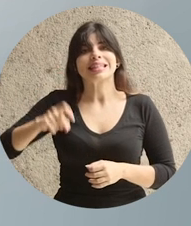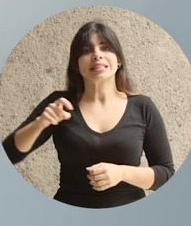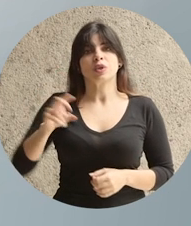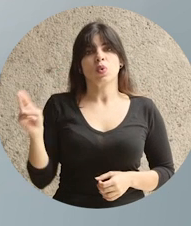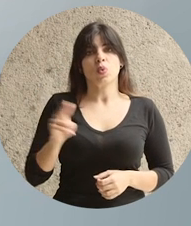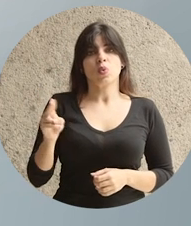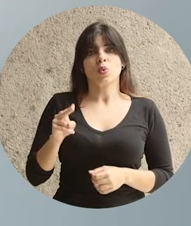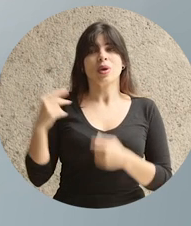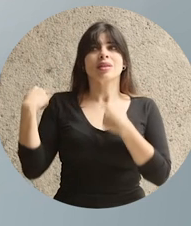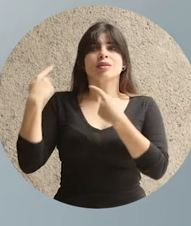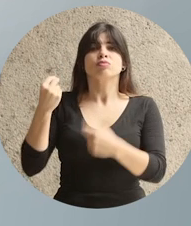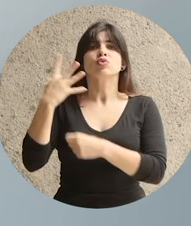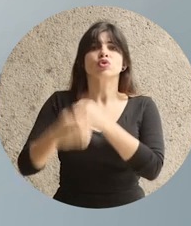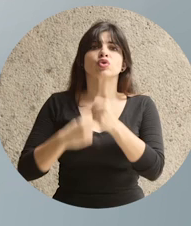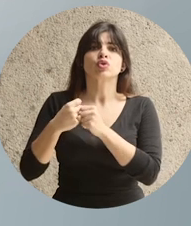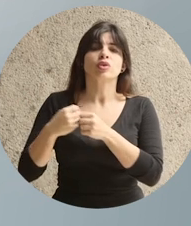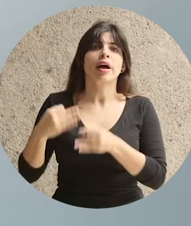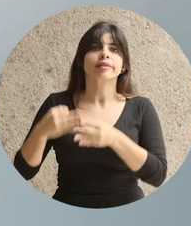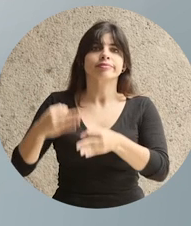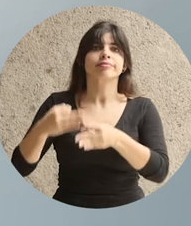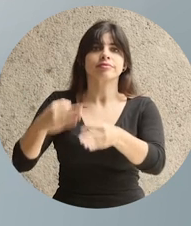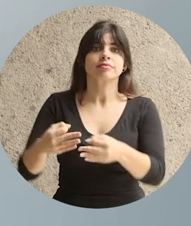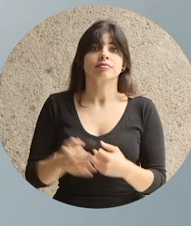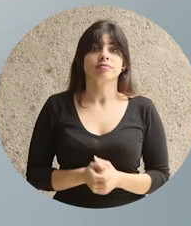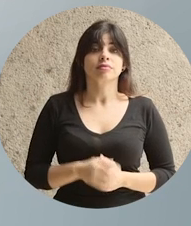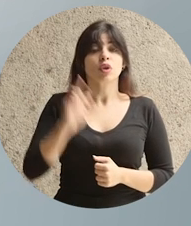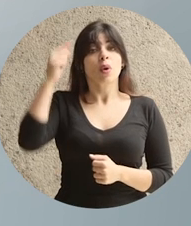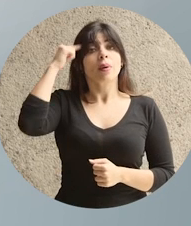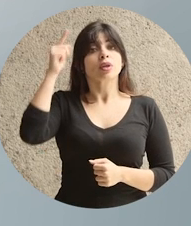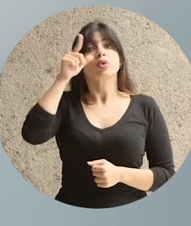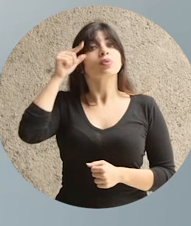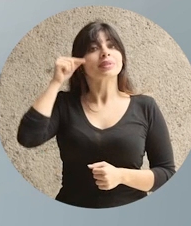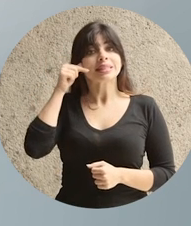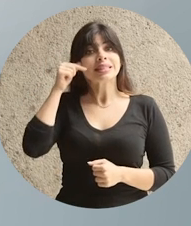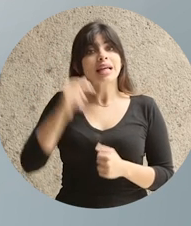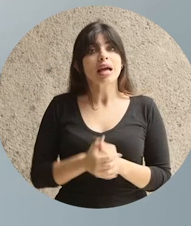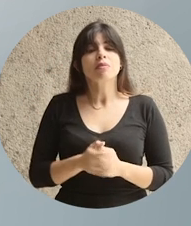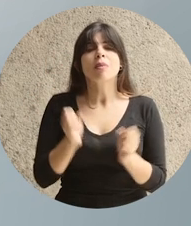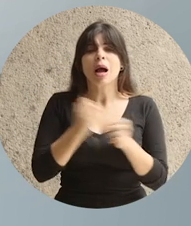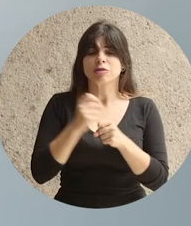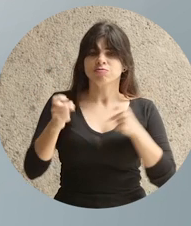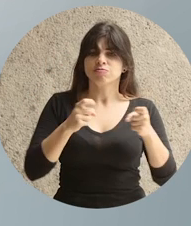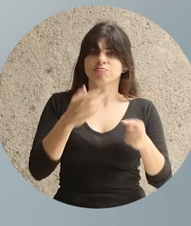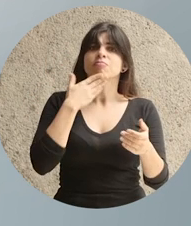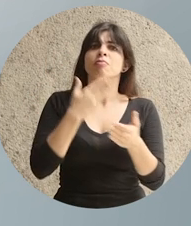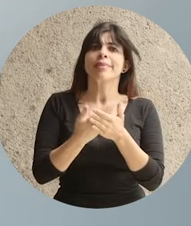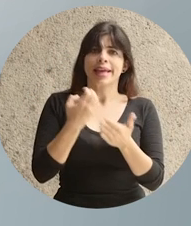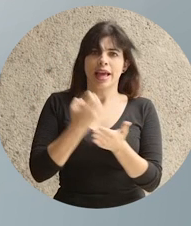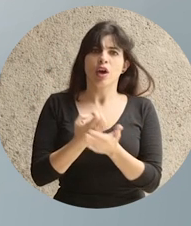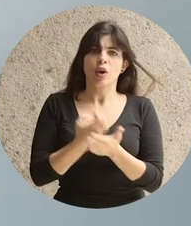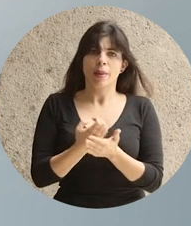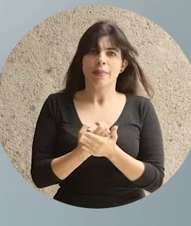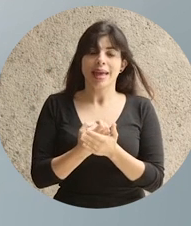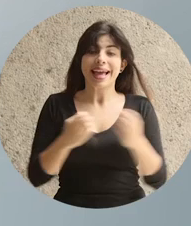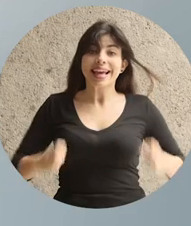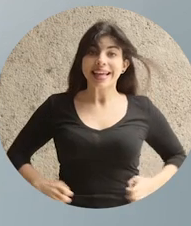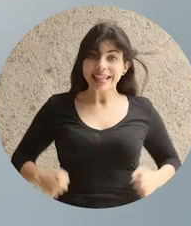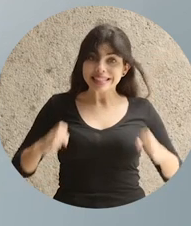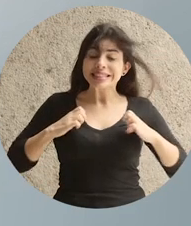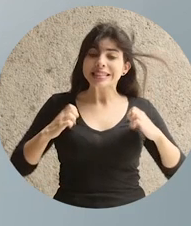necesidades urgentes que han esperado décadas. La Administración Solí Rivera ha hecho un buen manejo de la economía.